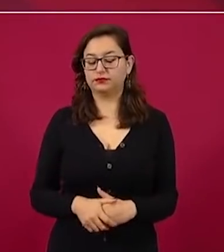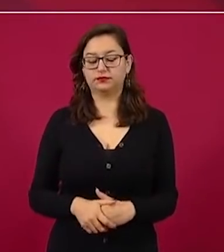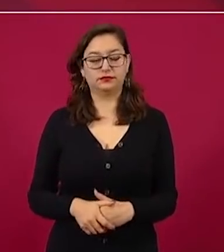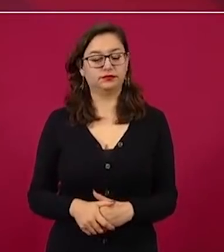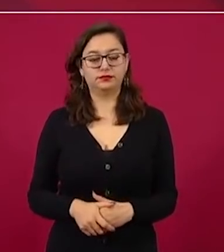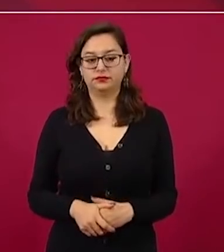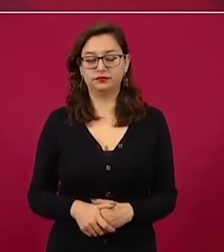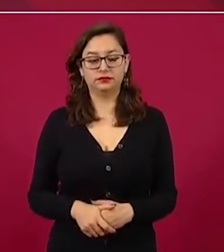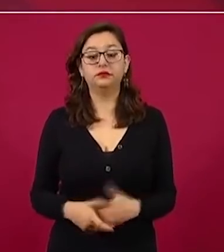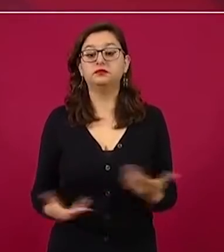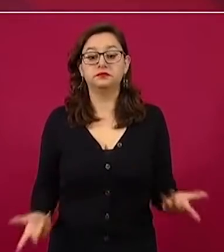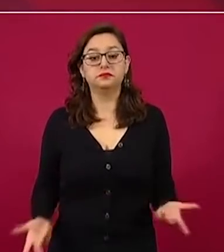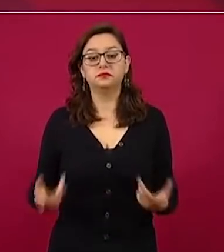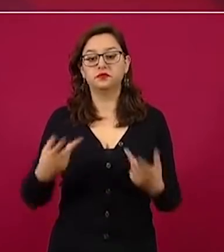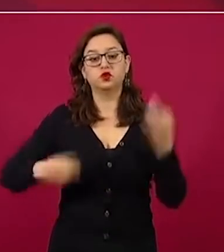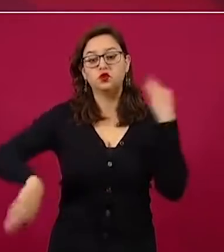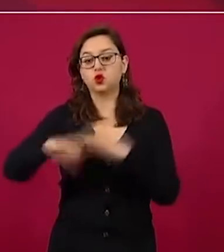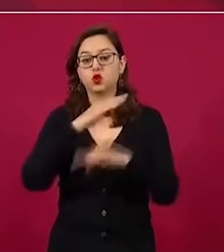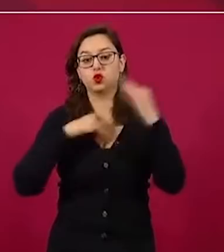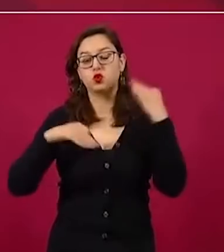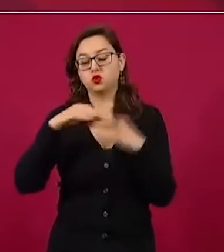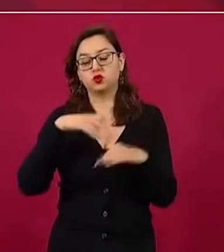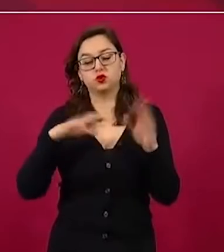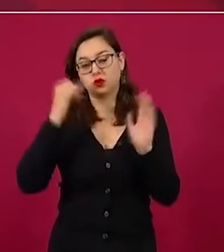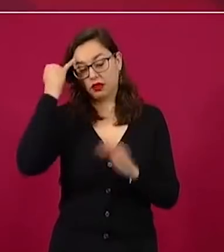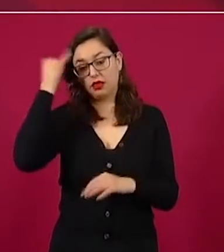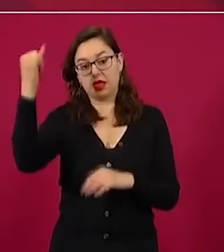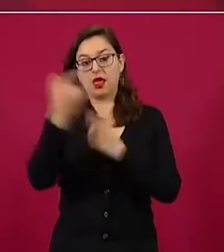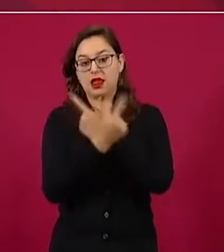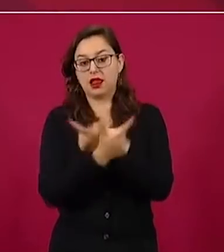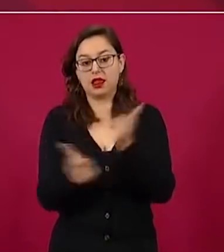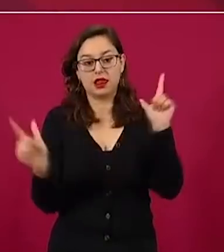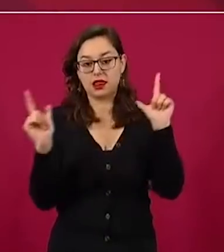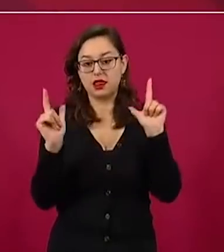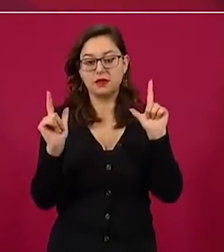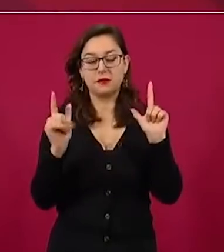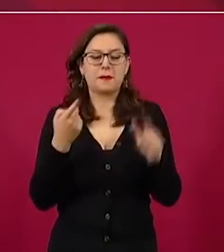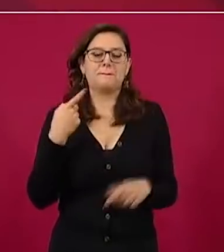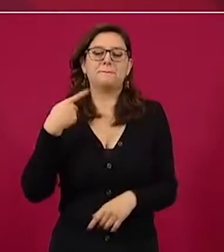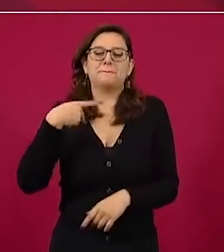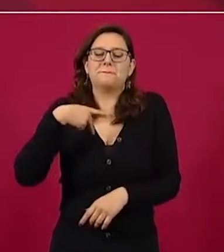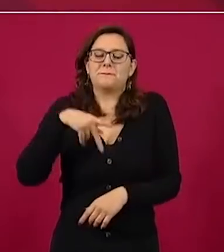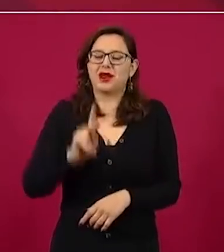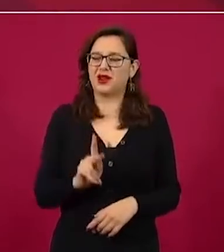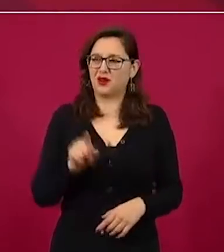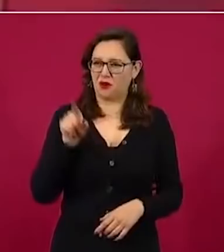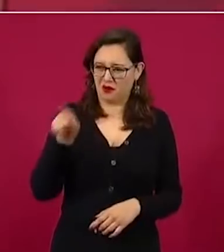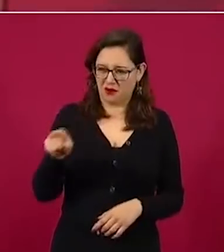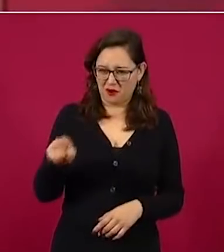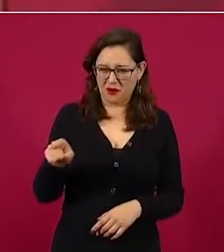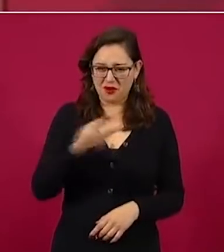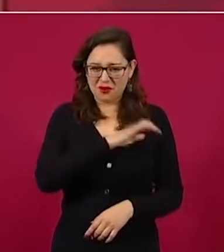Claro que somos libres, pero imagínense un candidato,